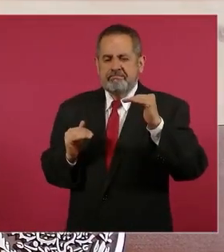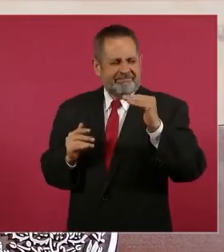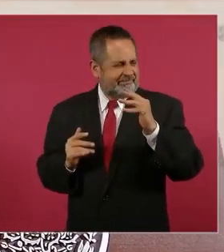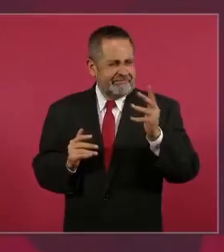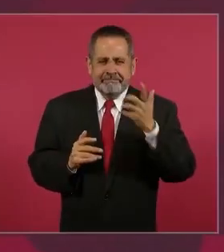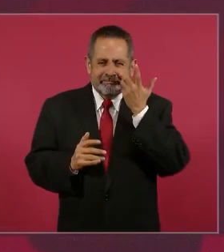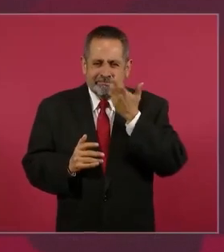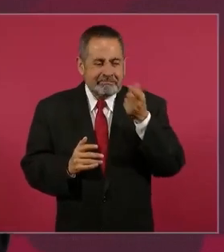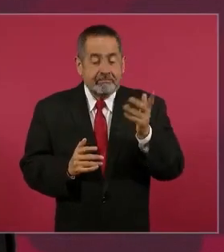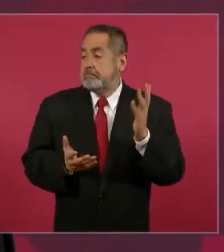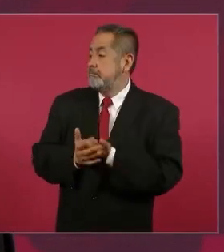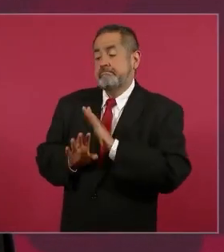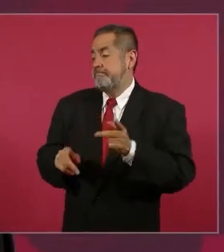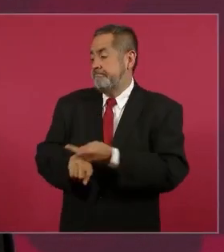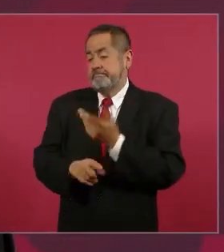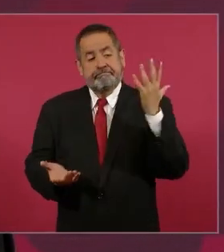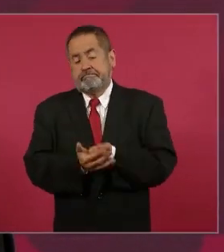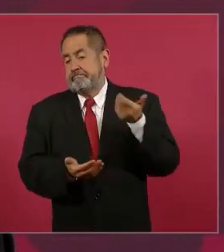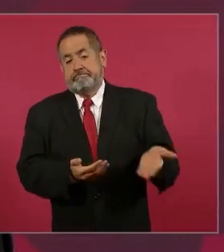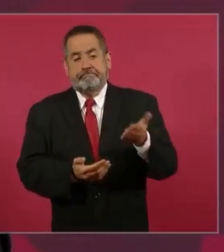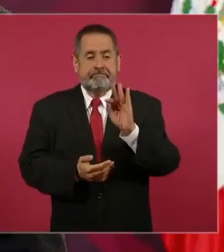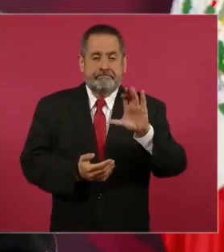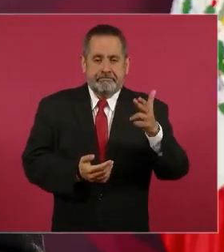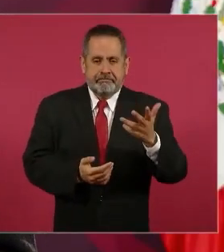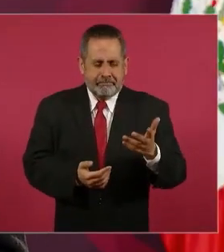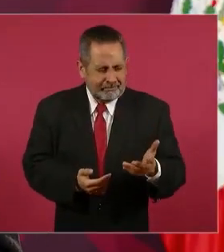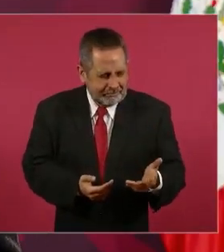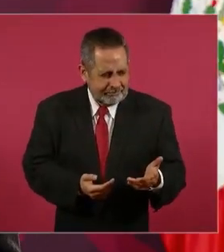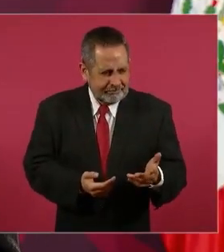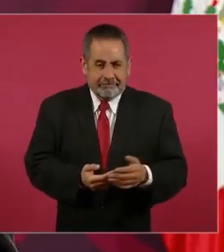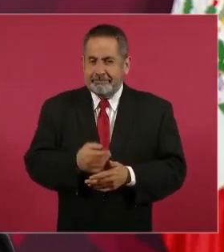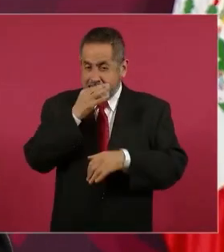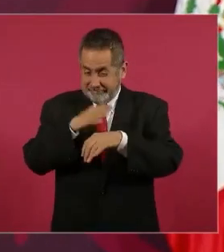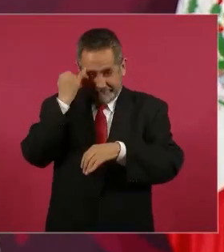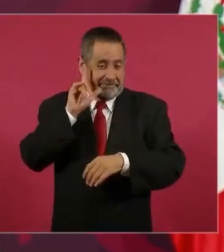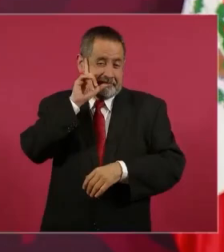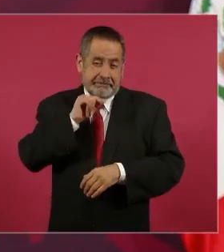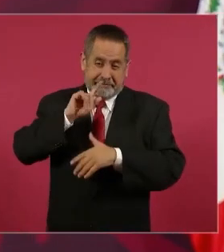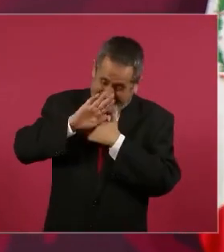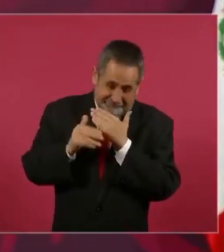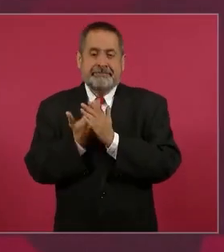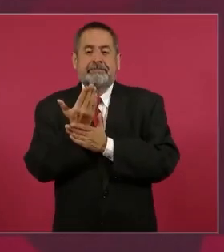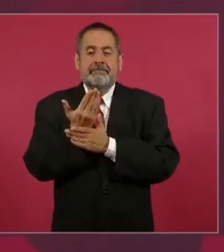supuestamente gana él nada más para que tengan una idea al día siguiente en la mañana